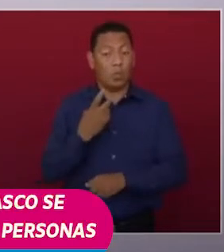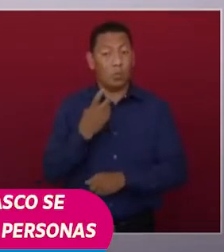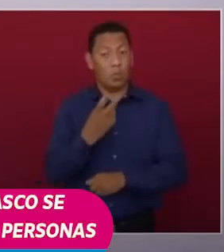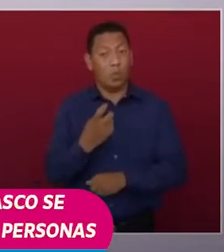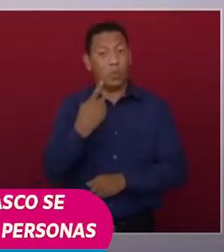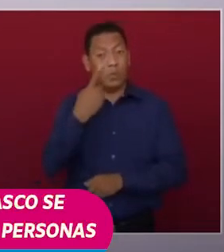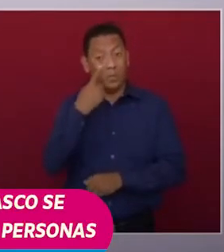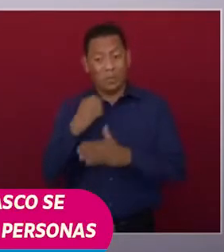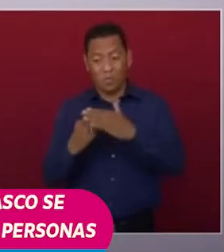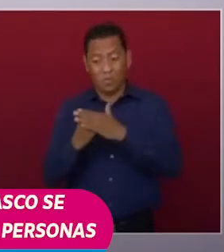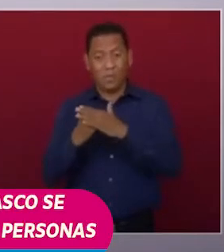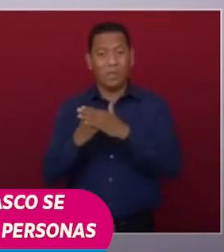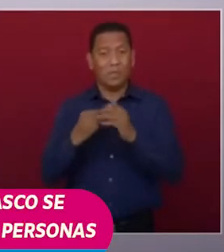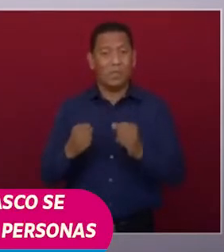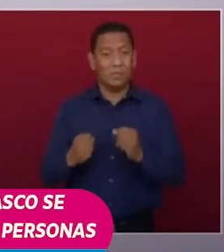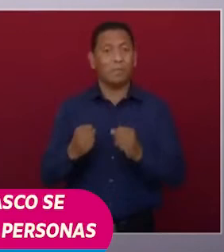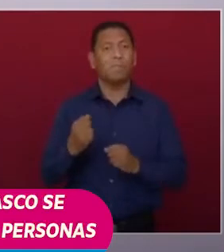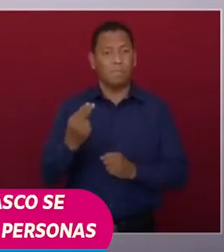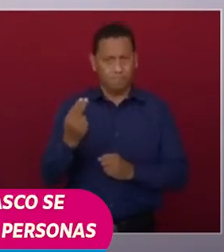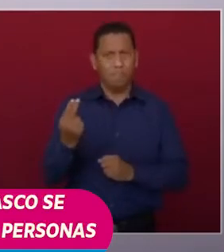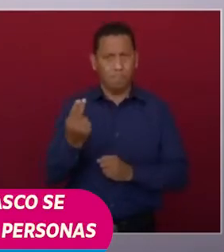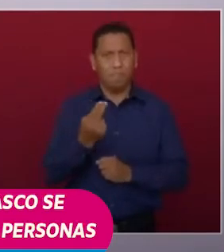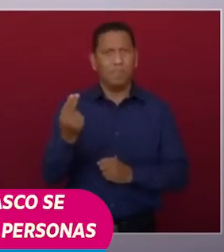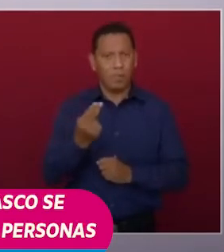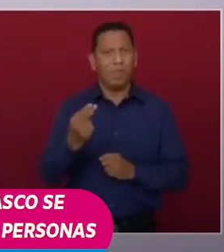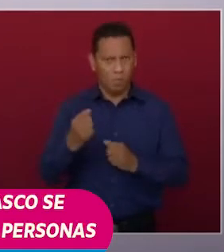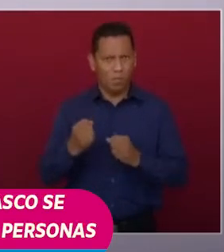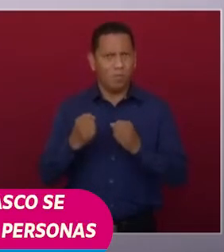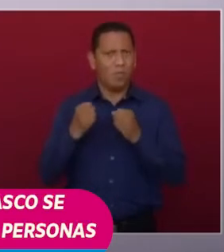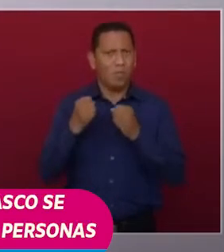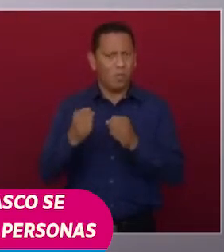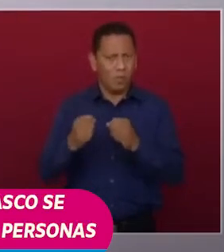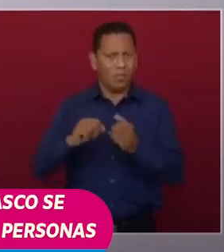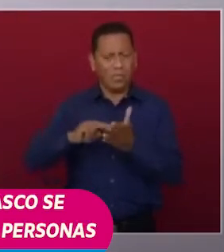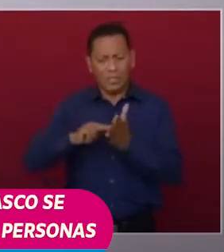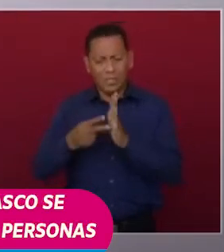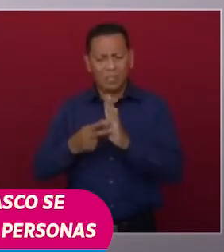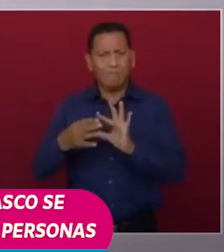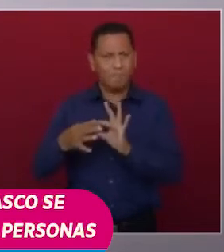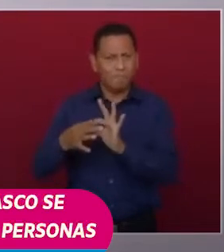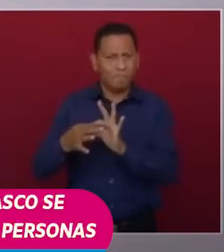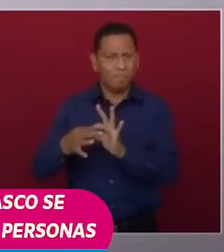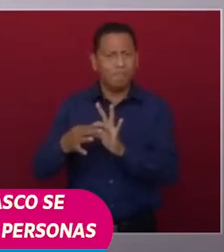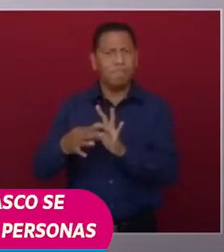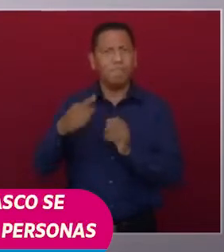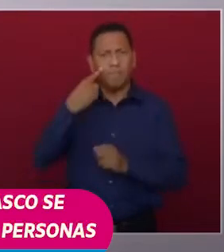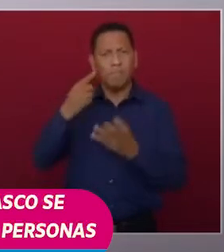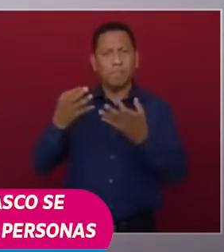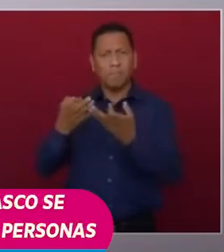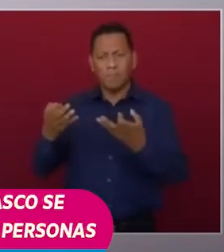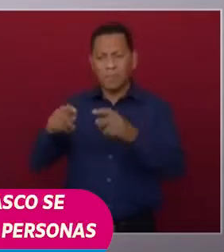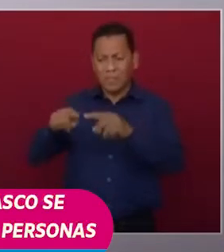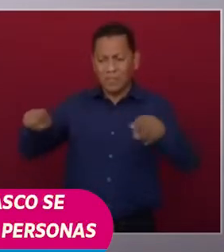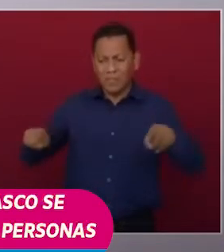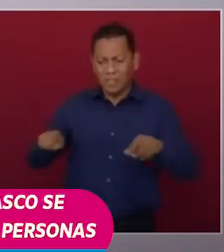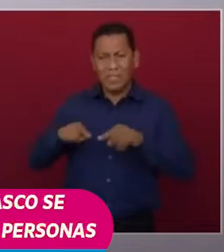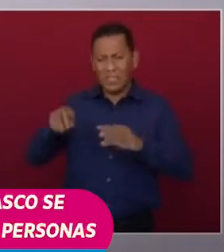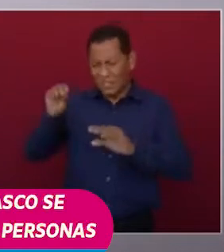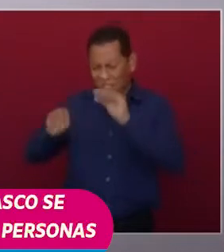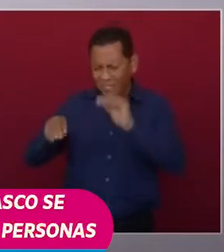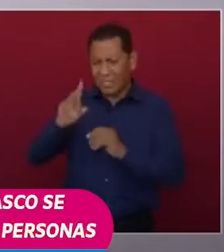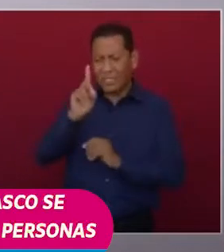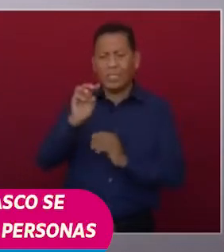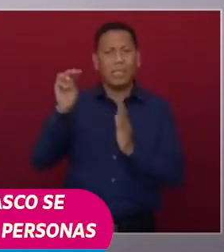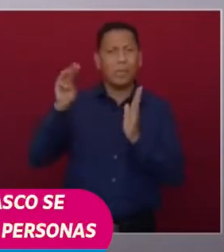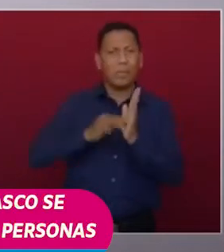cimentación tiene que ser muy fuerte, de acuerdo a la ingeniería. En todo el terreno se hicieron 30 mil